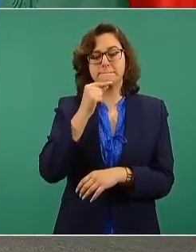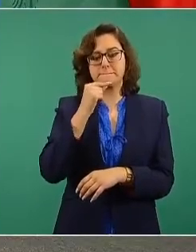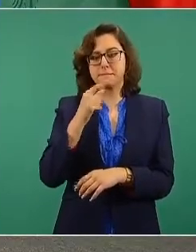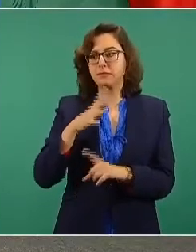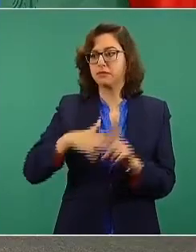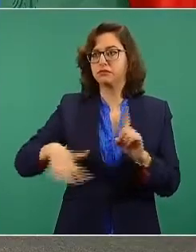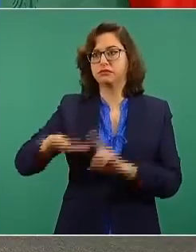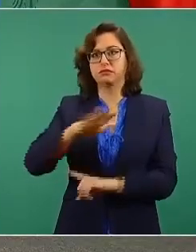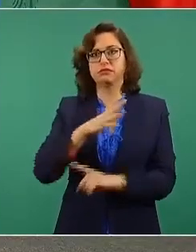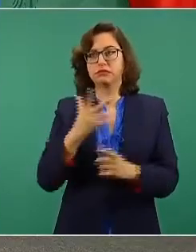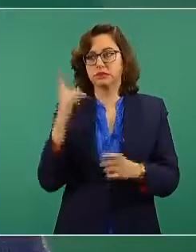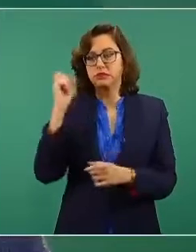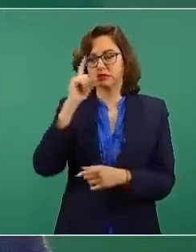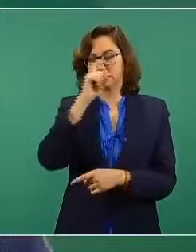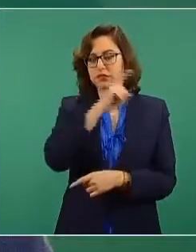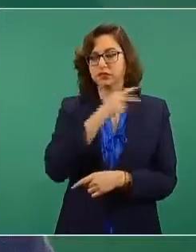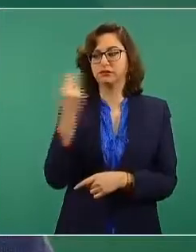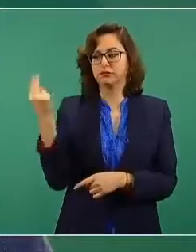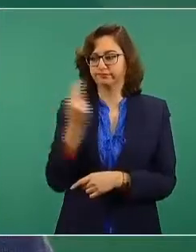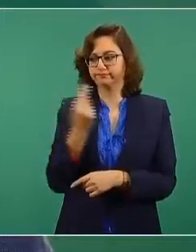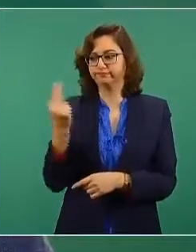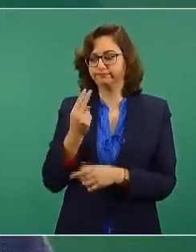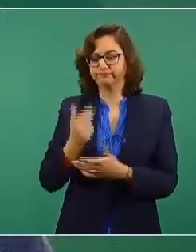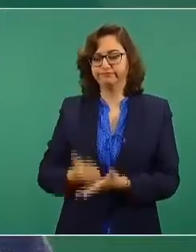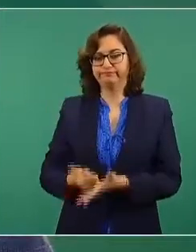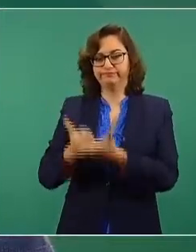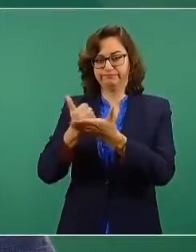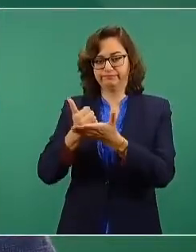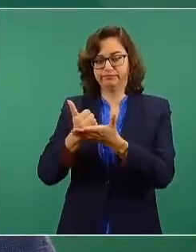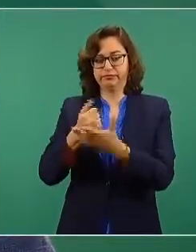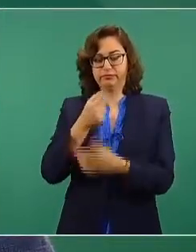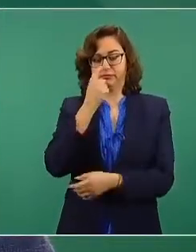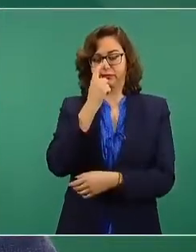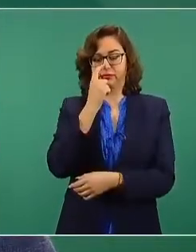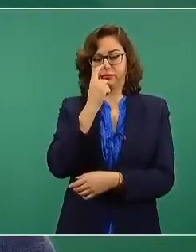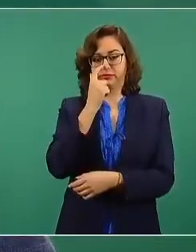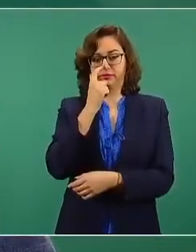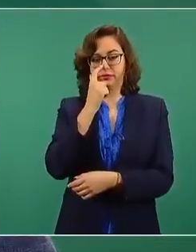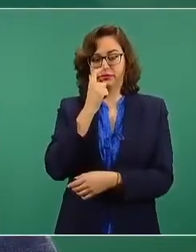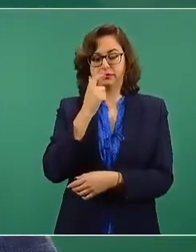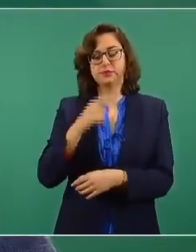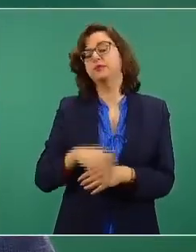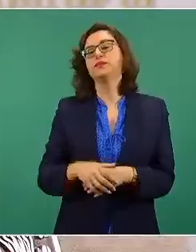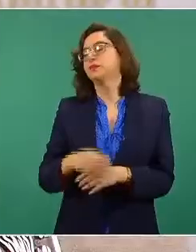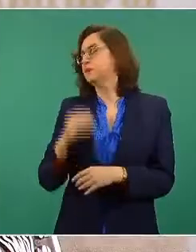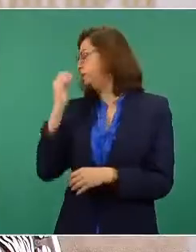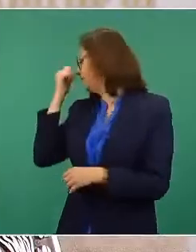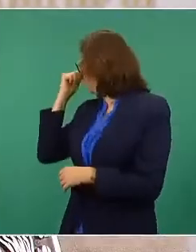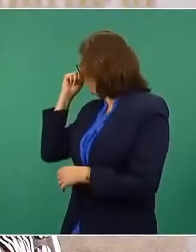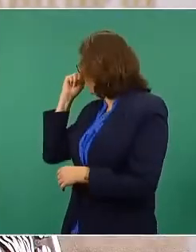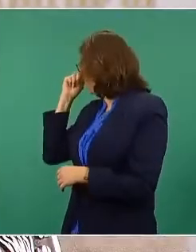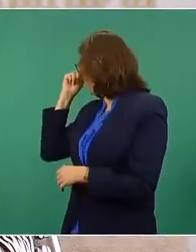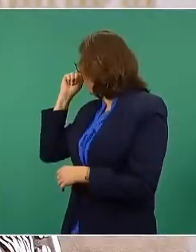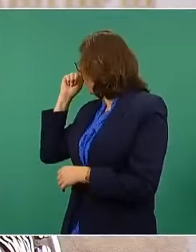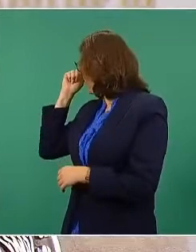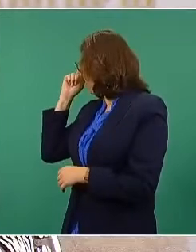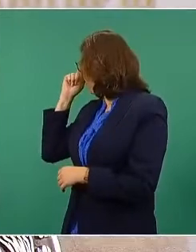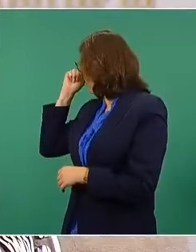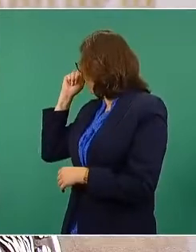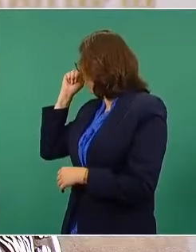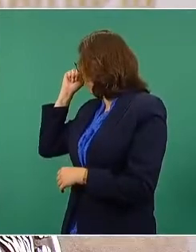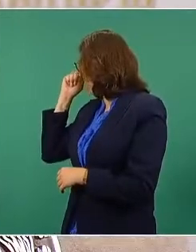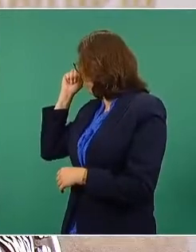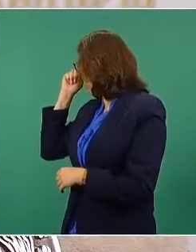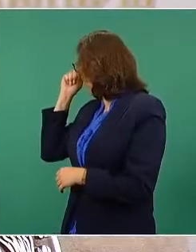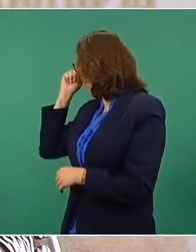propio entorno. Lo que parece muy claro es que, aunque si el éxito del lanzamiento de la